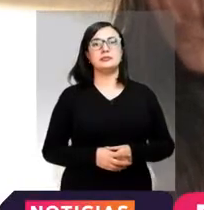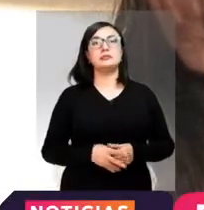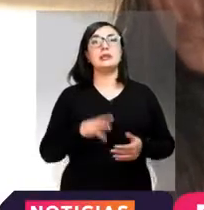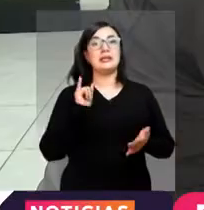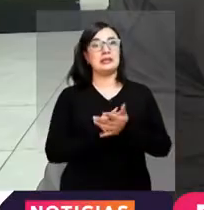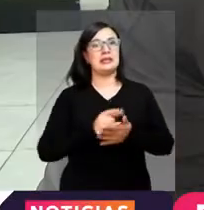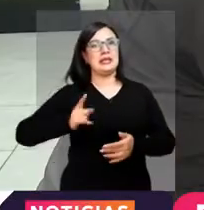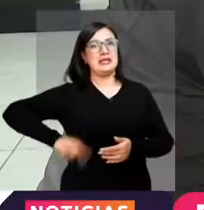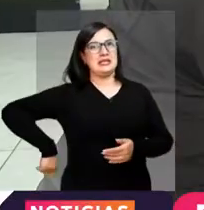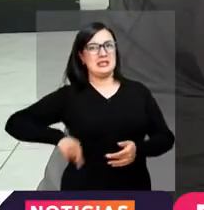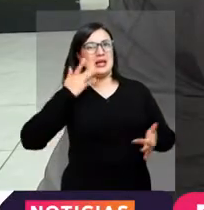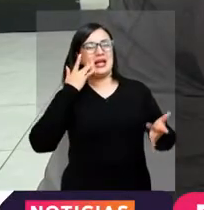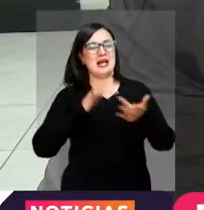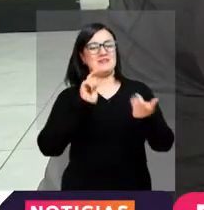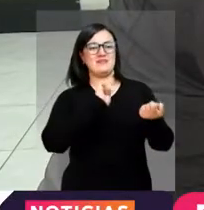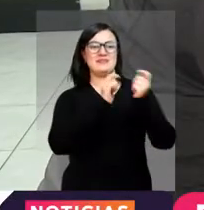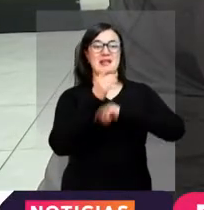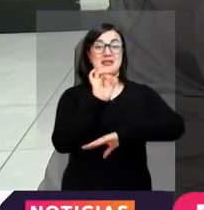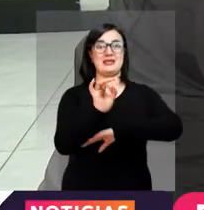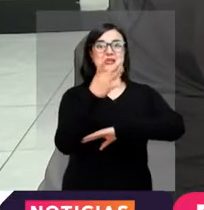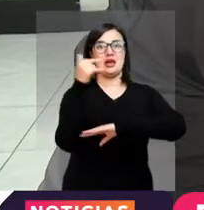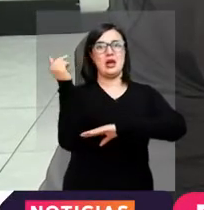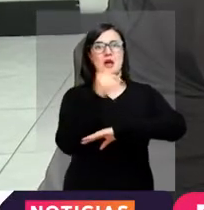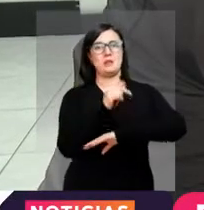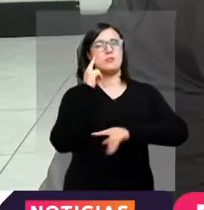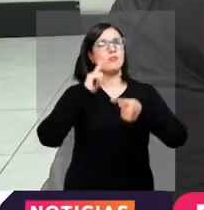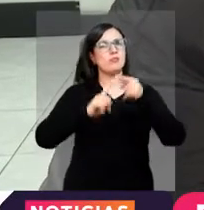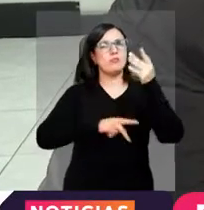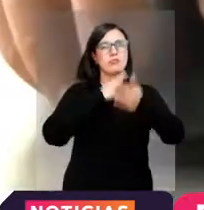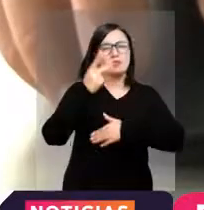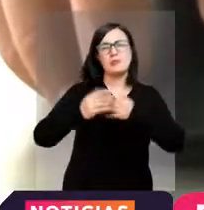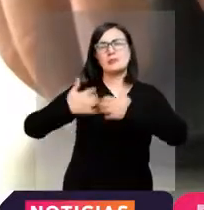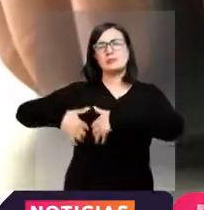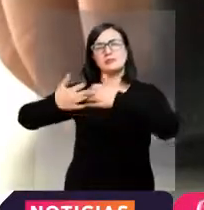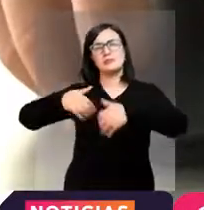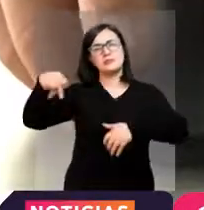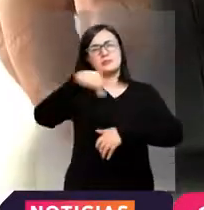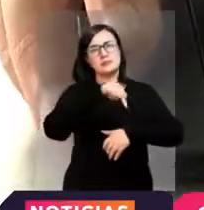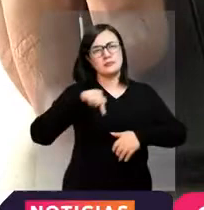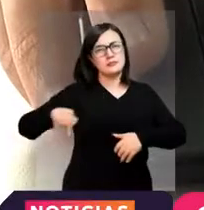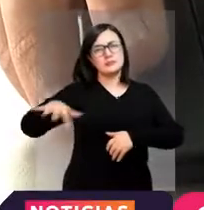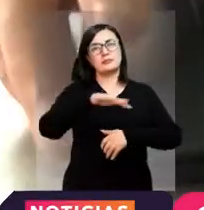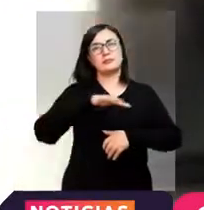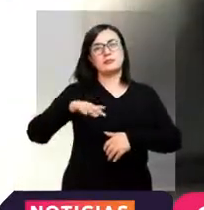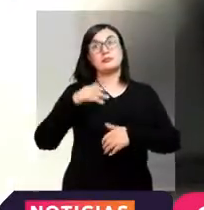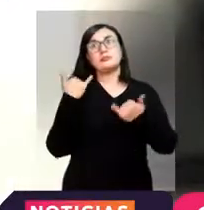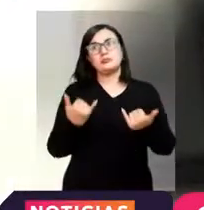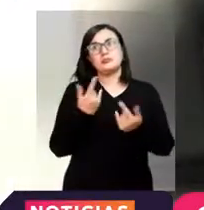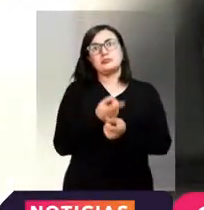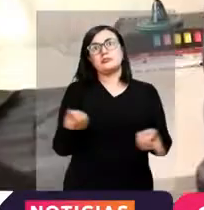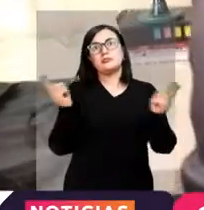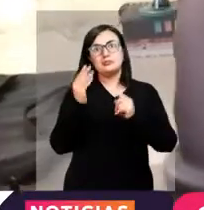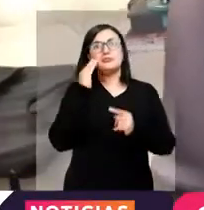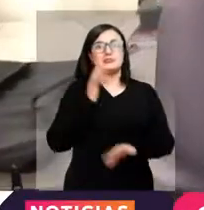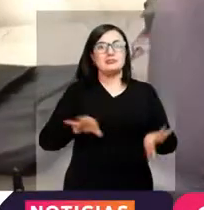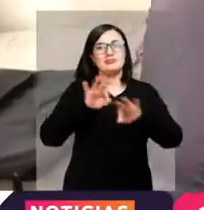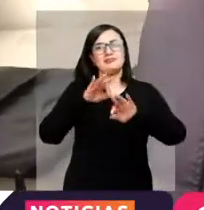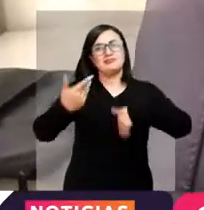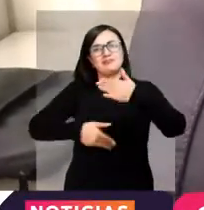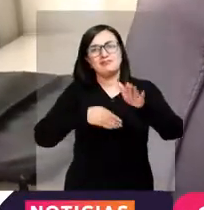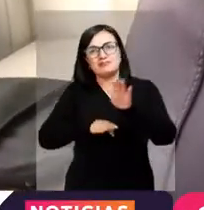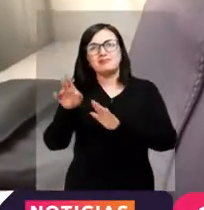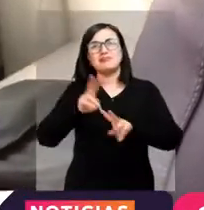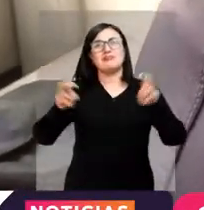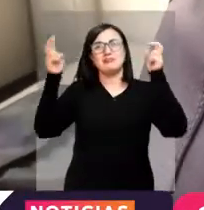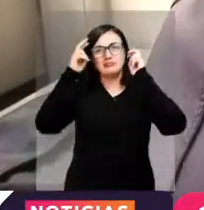Transformación Digital, un proyecto diseñado para empresas de cualquier tamaño y sector, porque ahora más que nunca requieren avanzar en el conocimiento de la tecnología